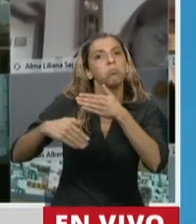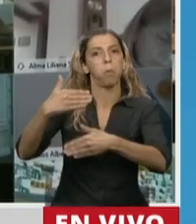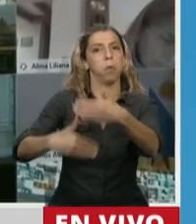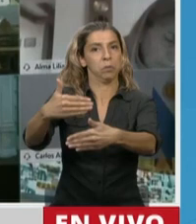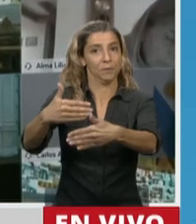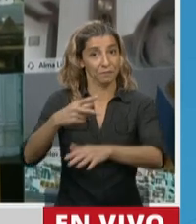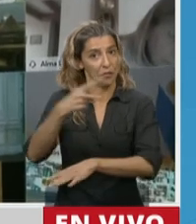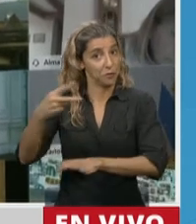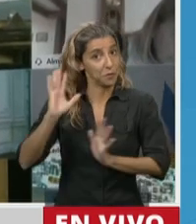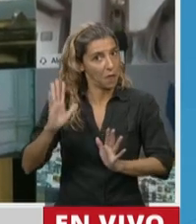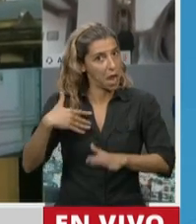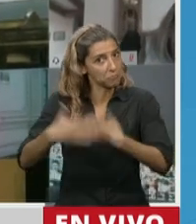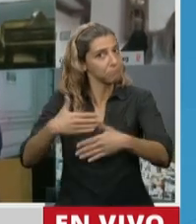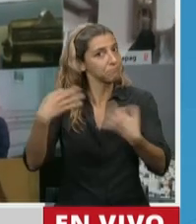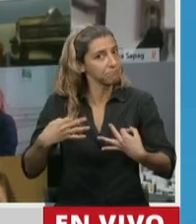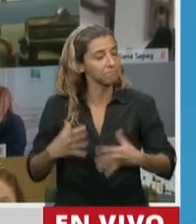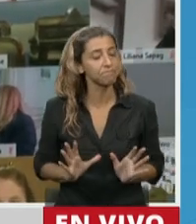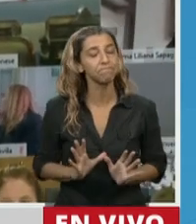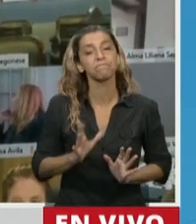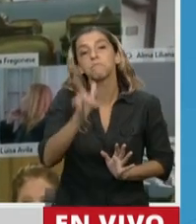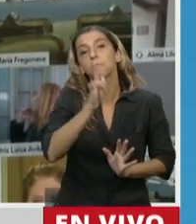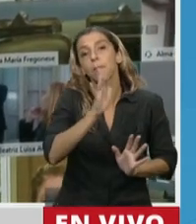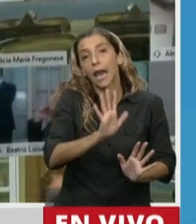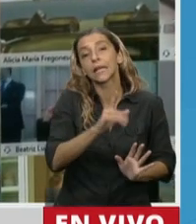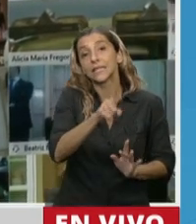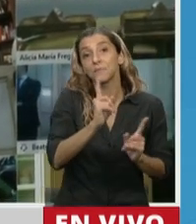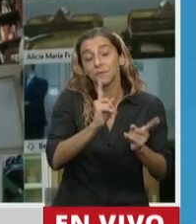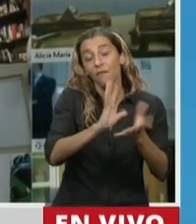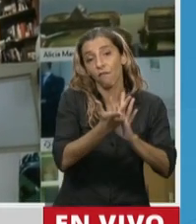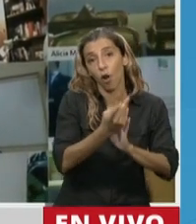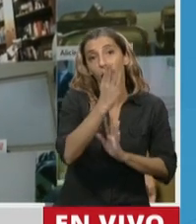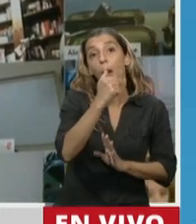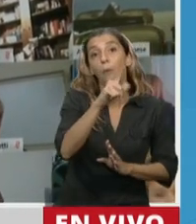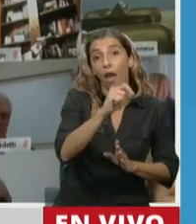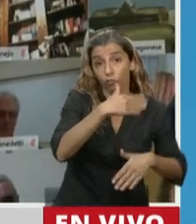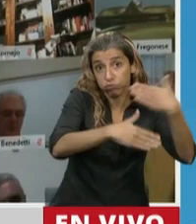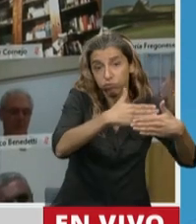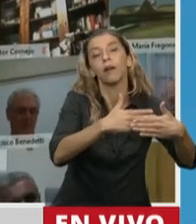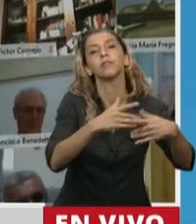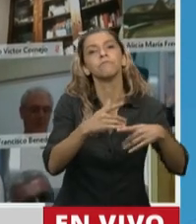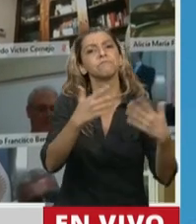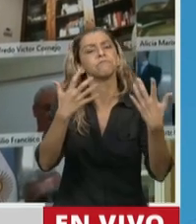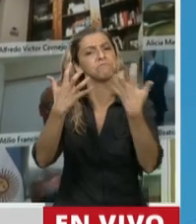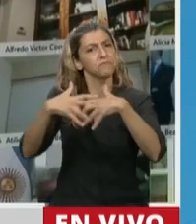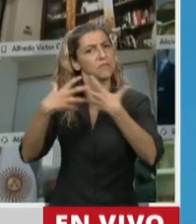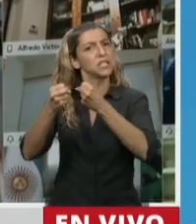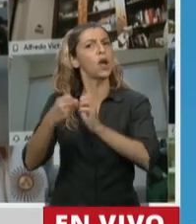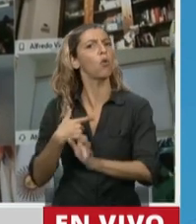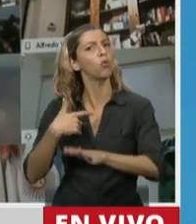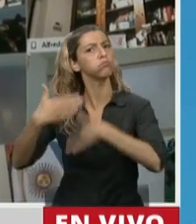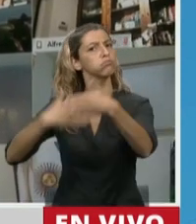también lo tuvo el sistema de salud argentino, que como todos sabemos ofrece excelentes